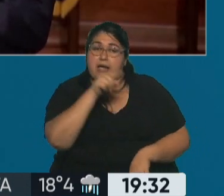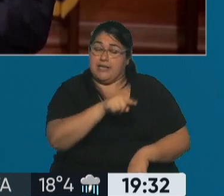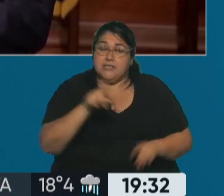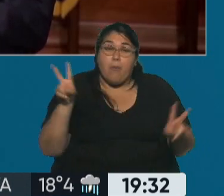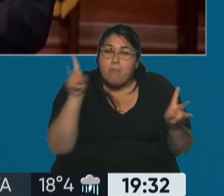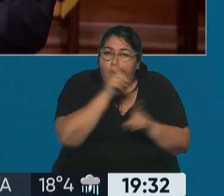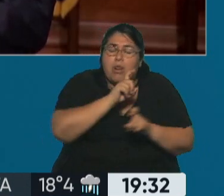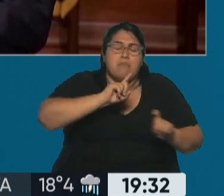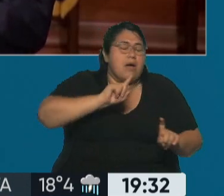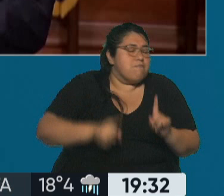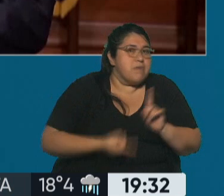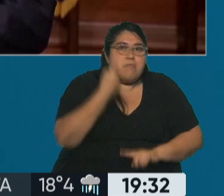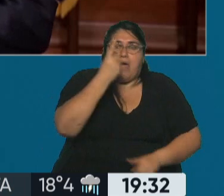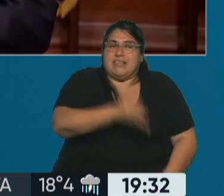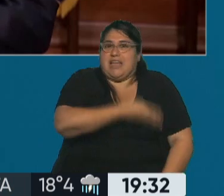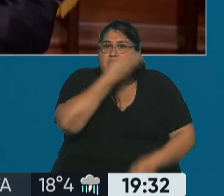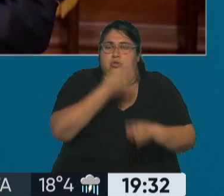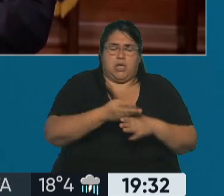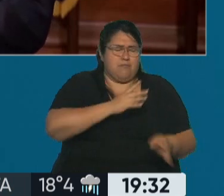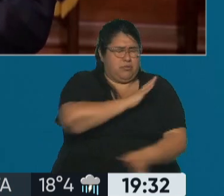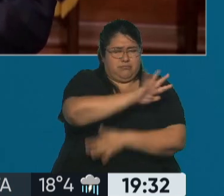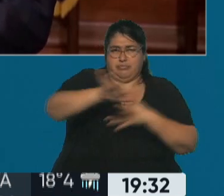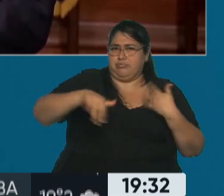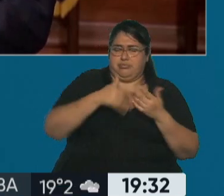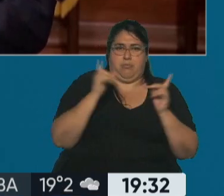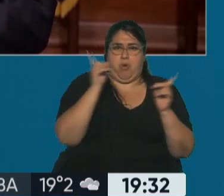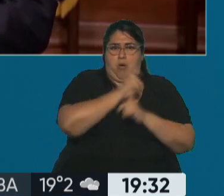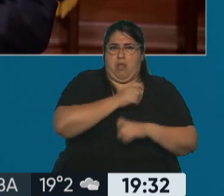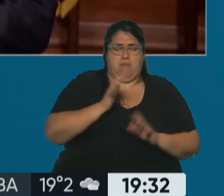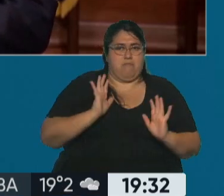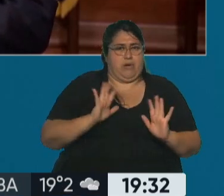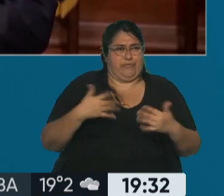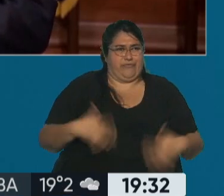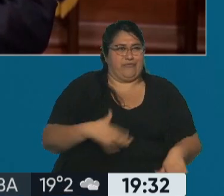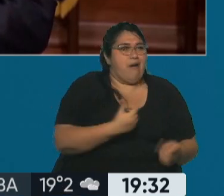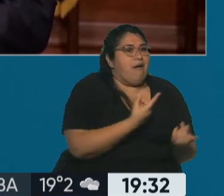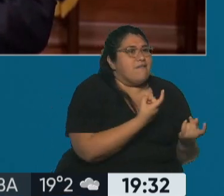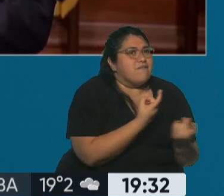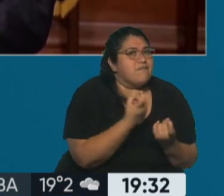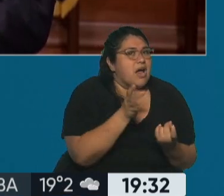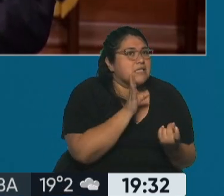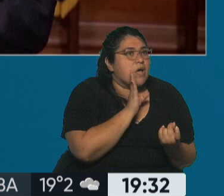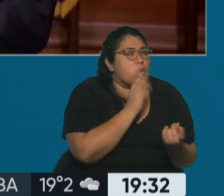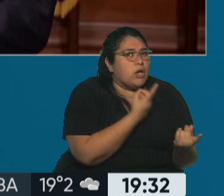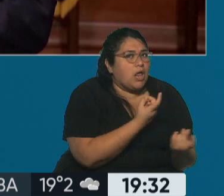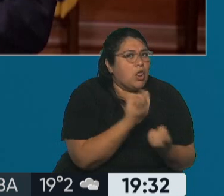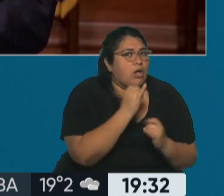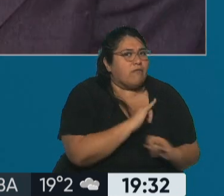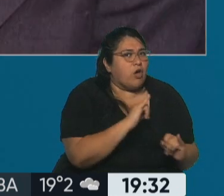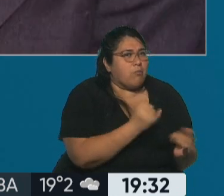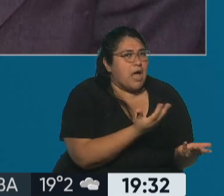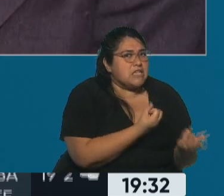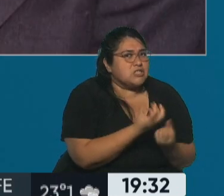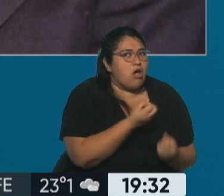no visto en tan... Por un lado, la cantidad de años en los que habría pasado información estadounidense y porque nada más ni nada menos era